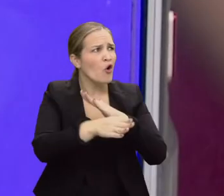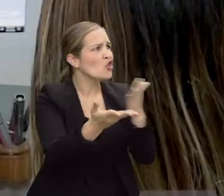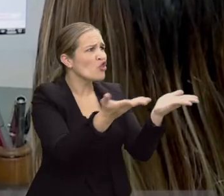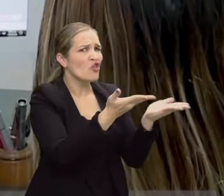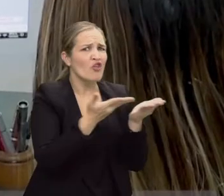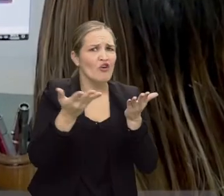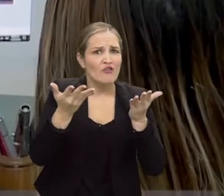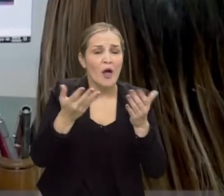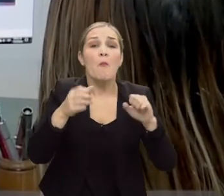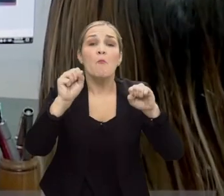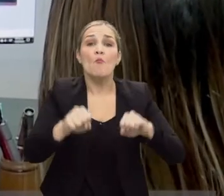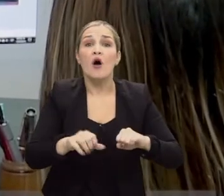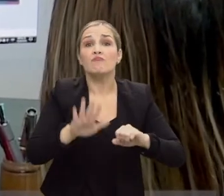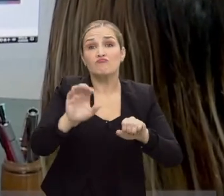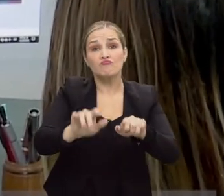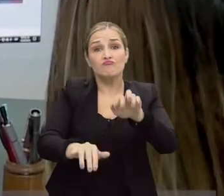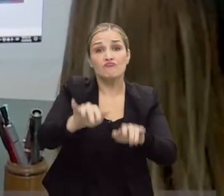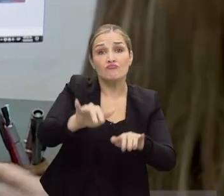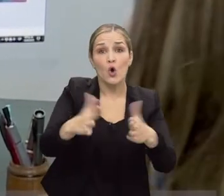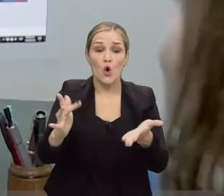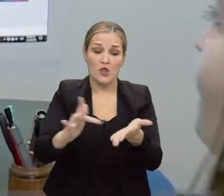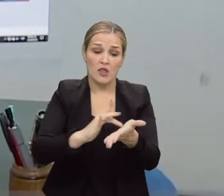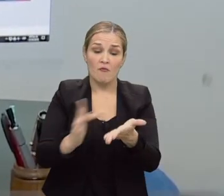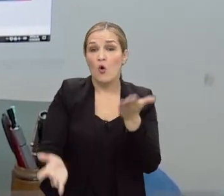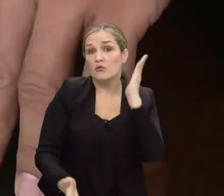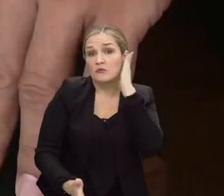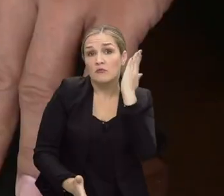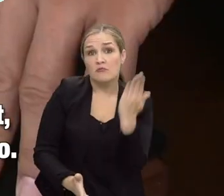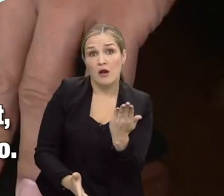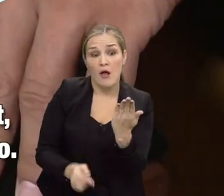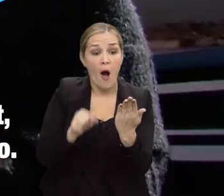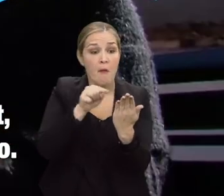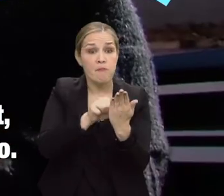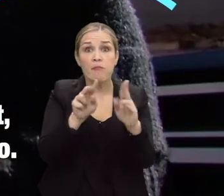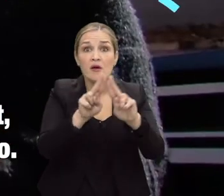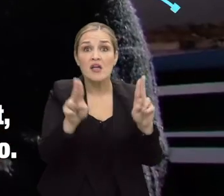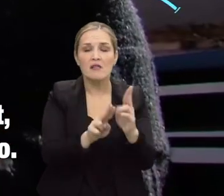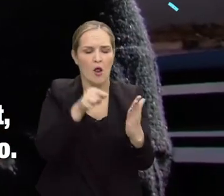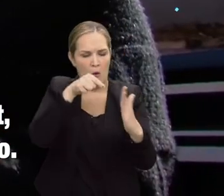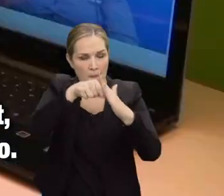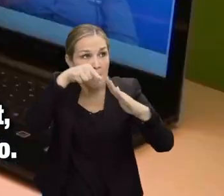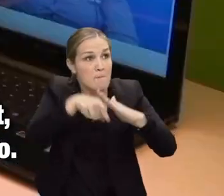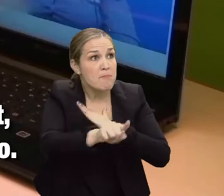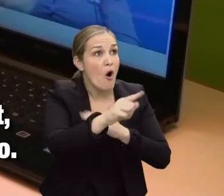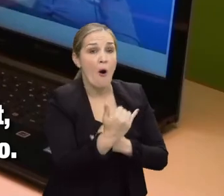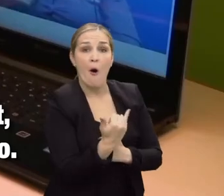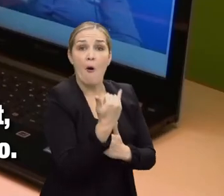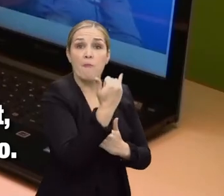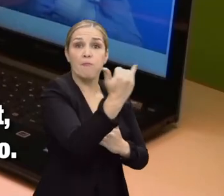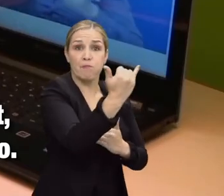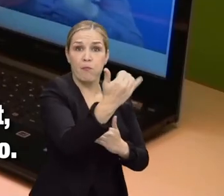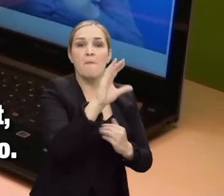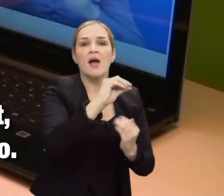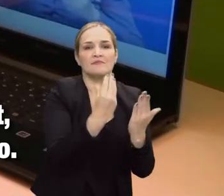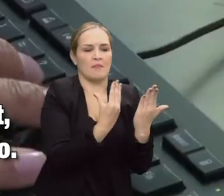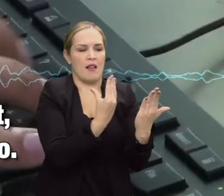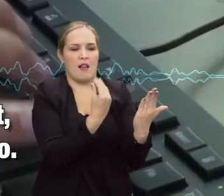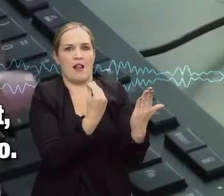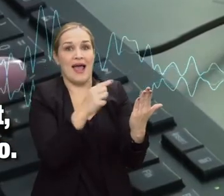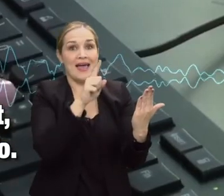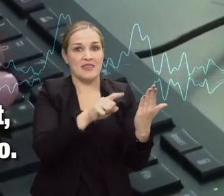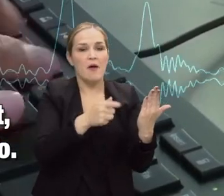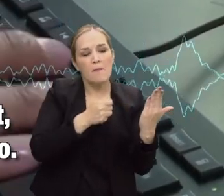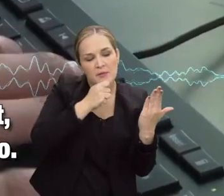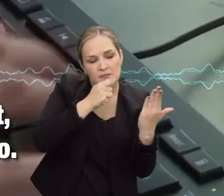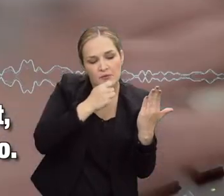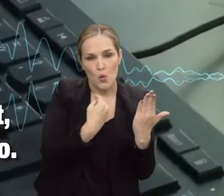Para acceder al servicio, te puedes conectar desde un computador, tablet o celular que tenga conexión a Internet al sistema